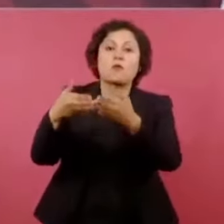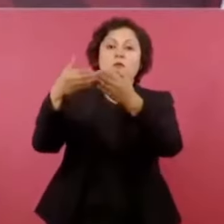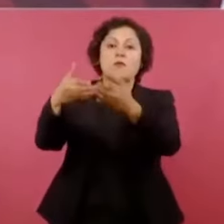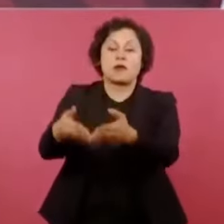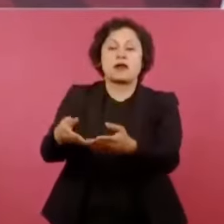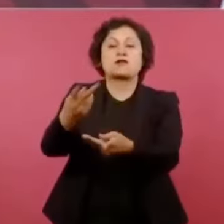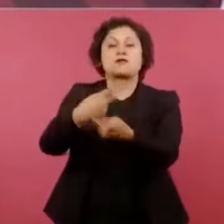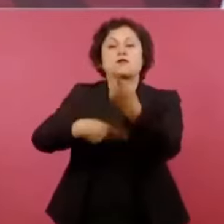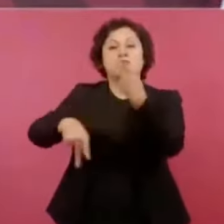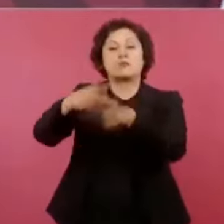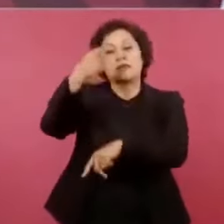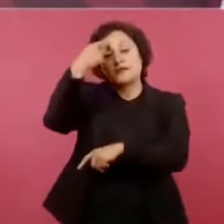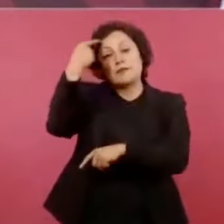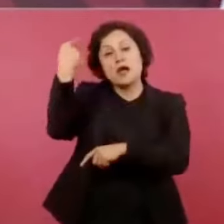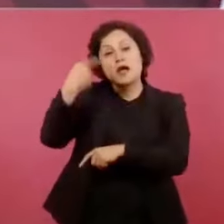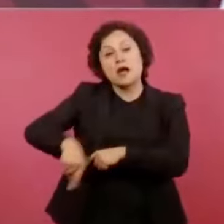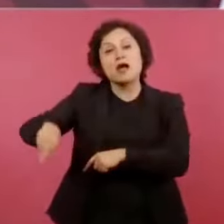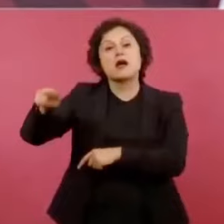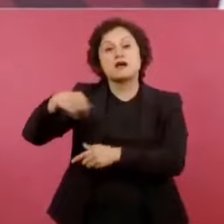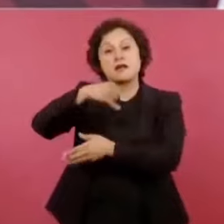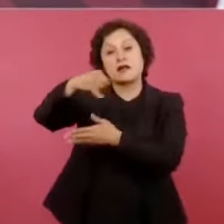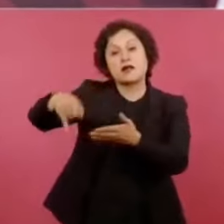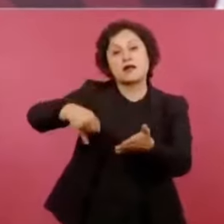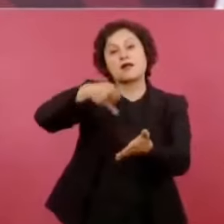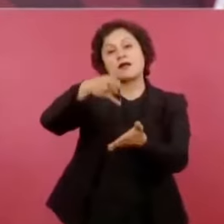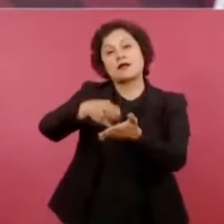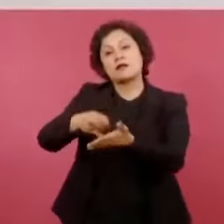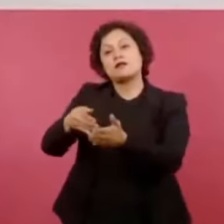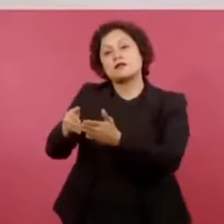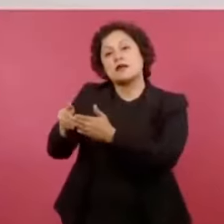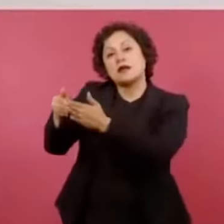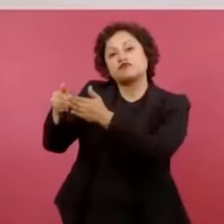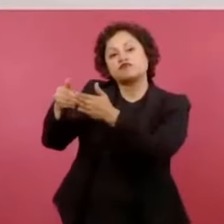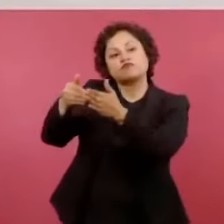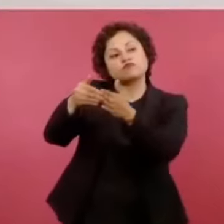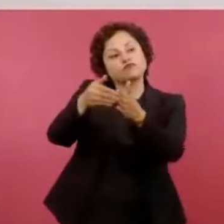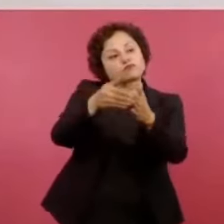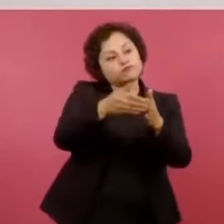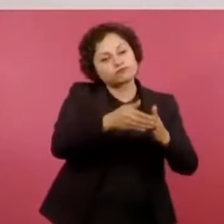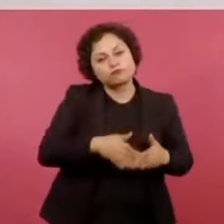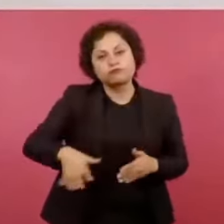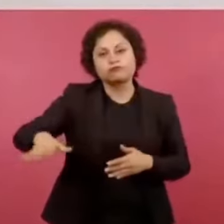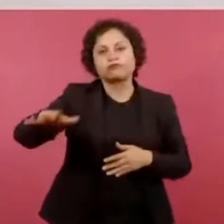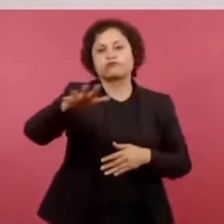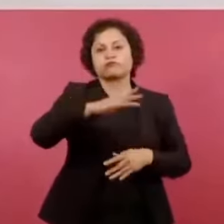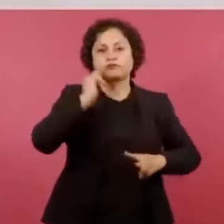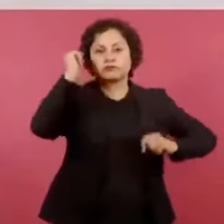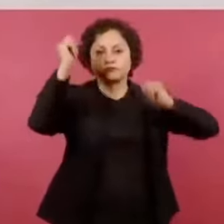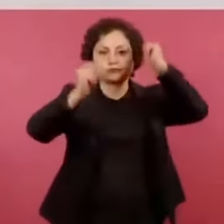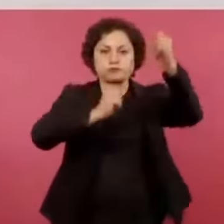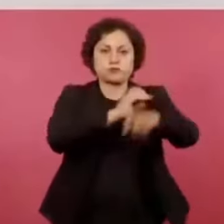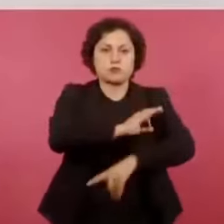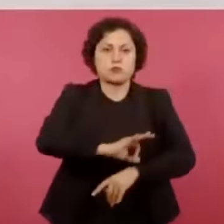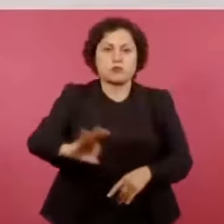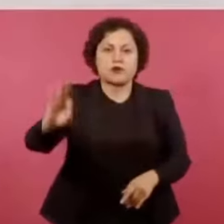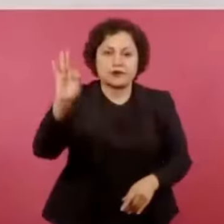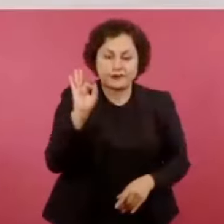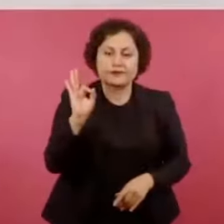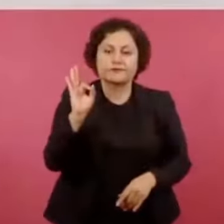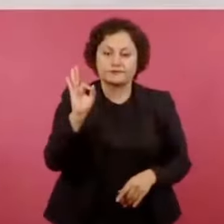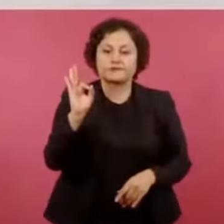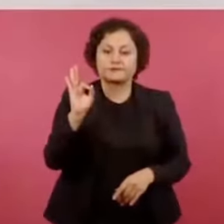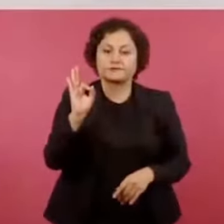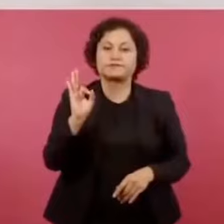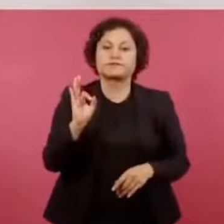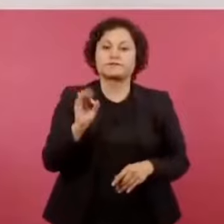y va a ir a las